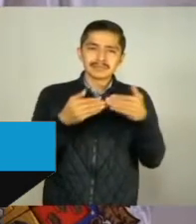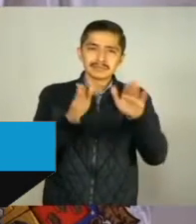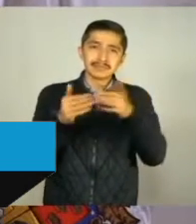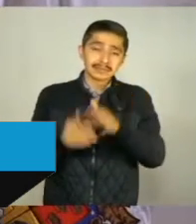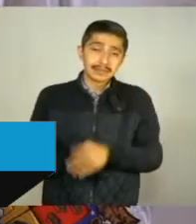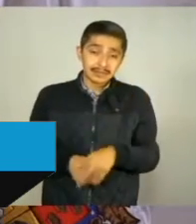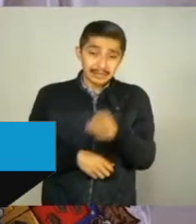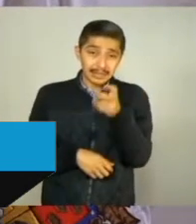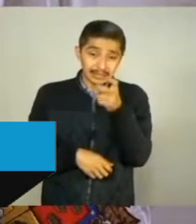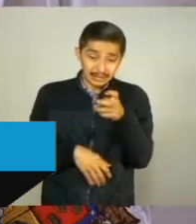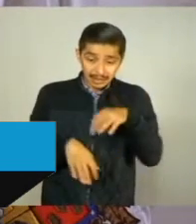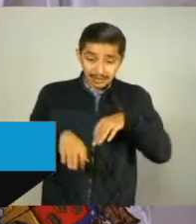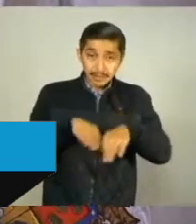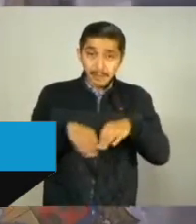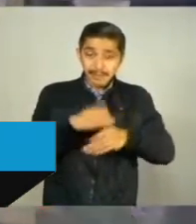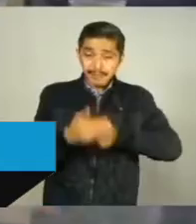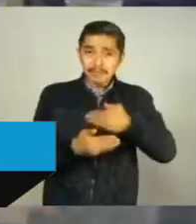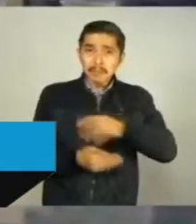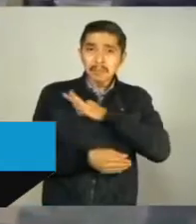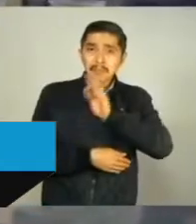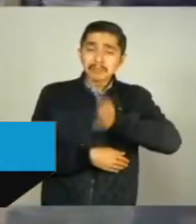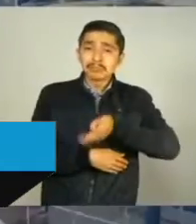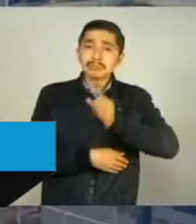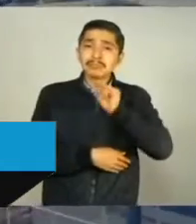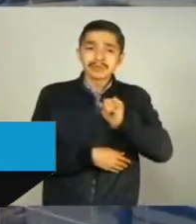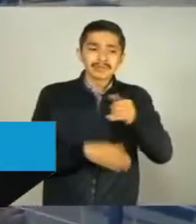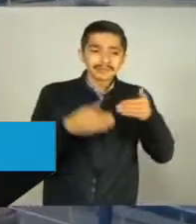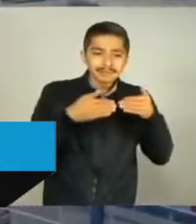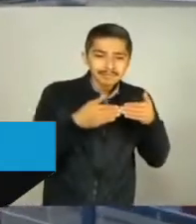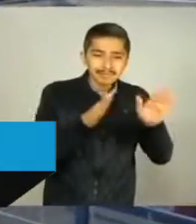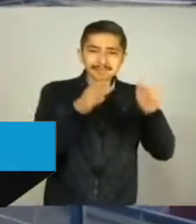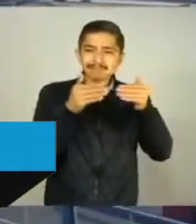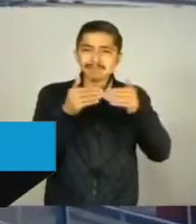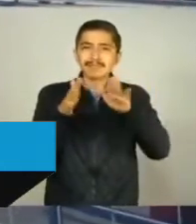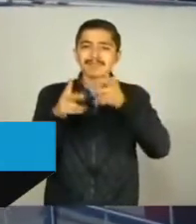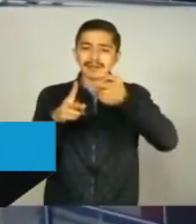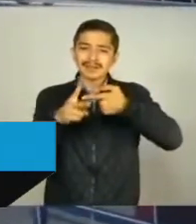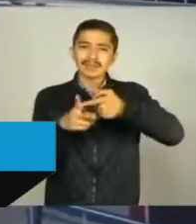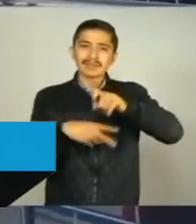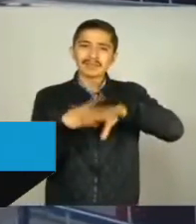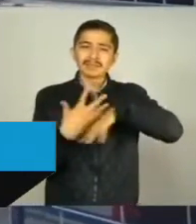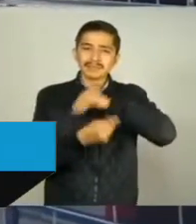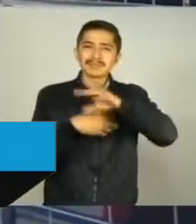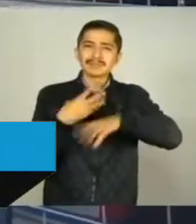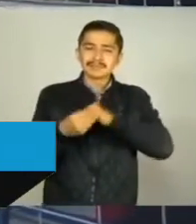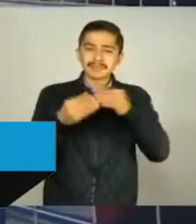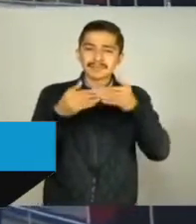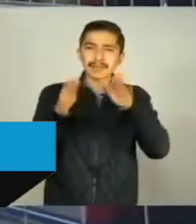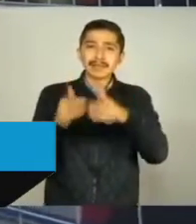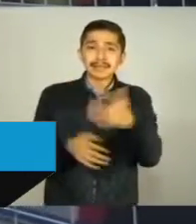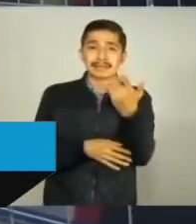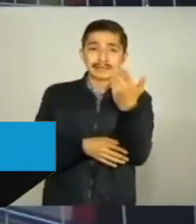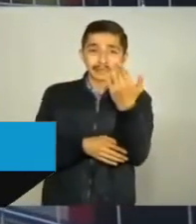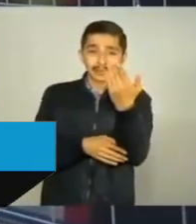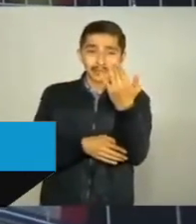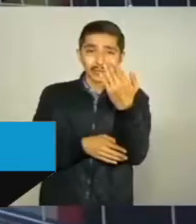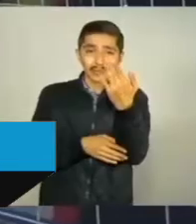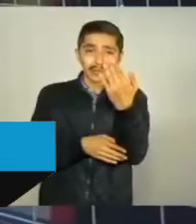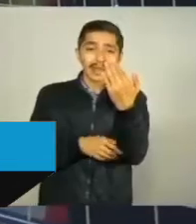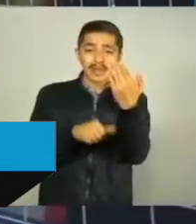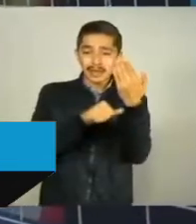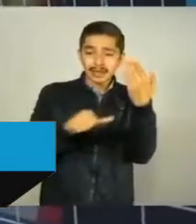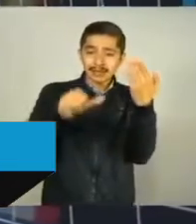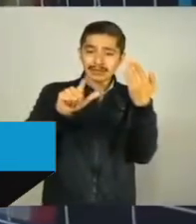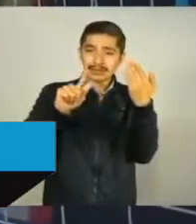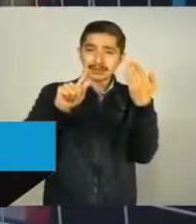de 50 por ciento de su capacidad. Abrirán de jueves a sábado y su horario de